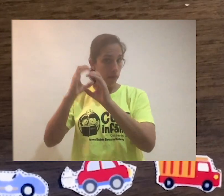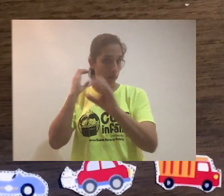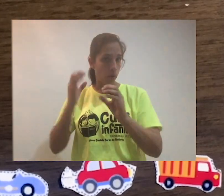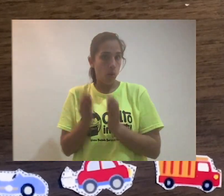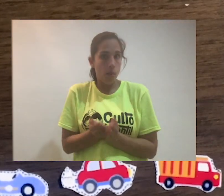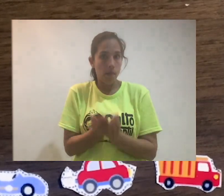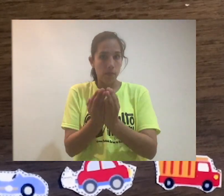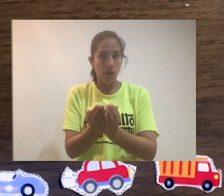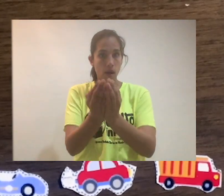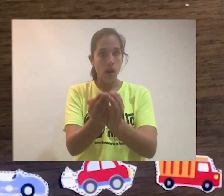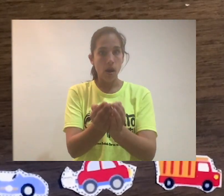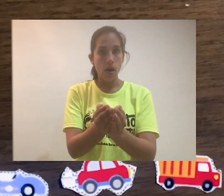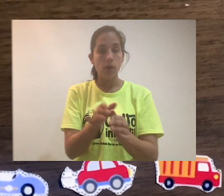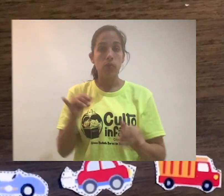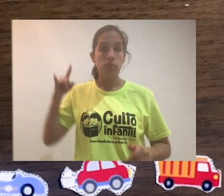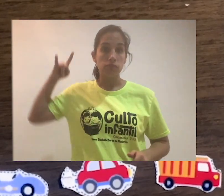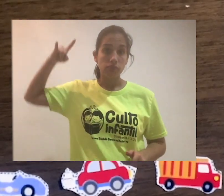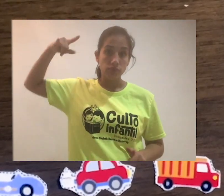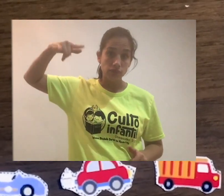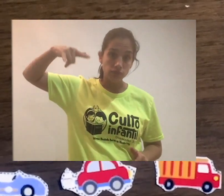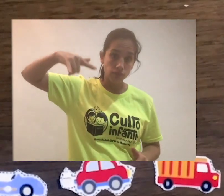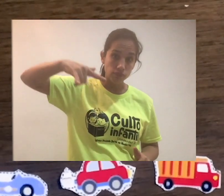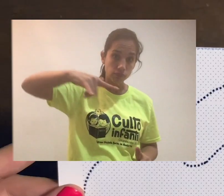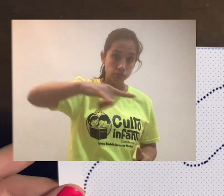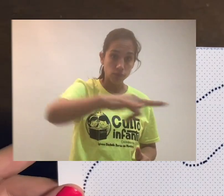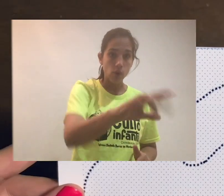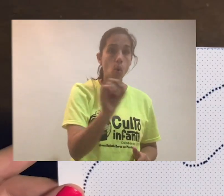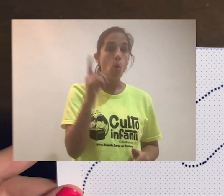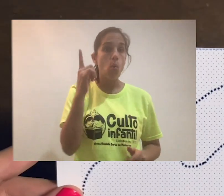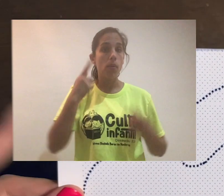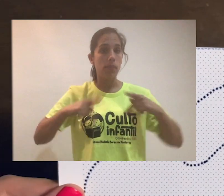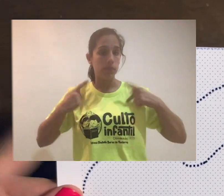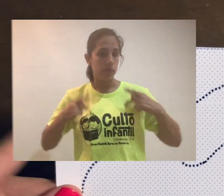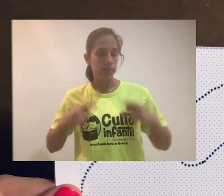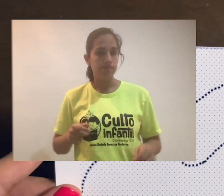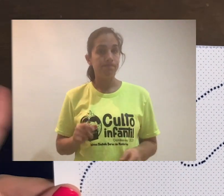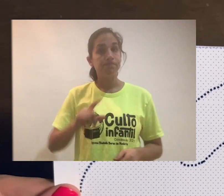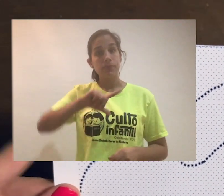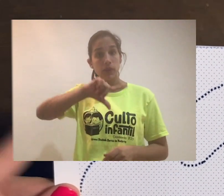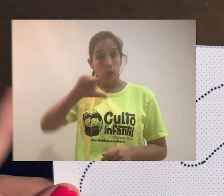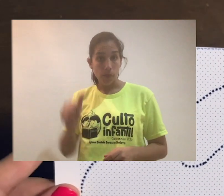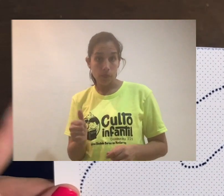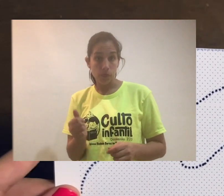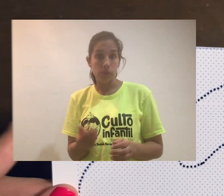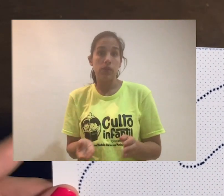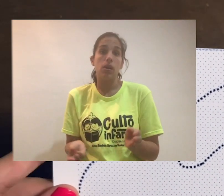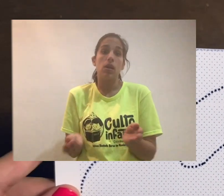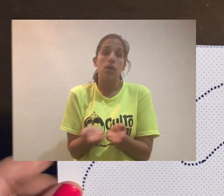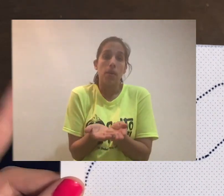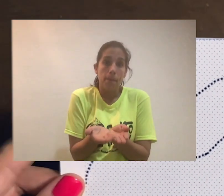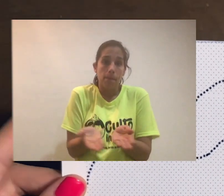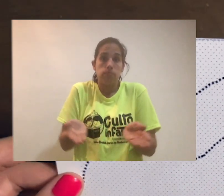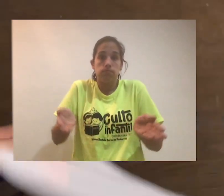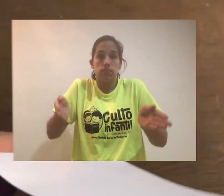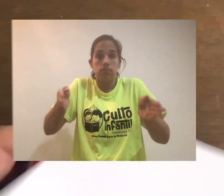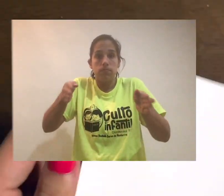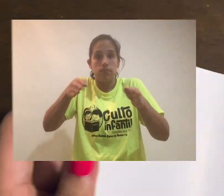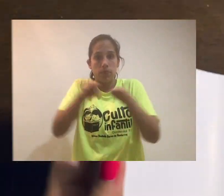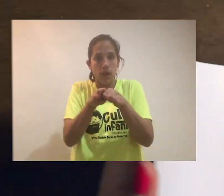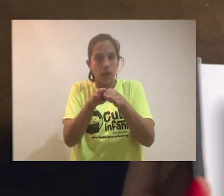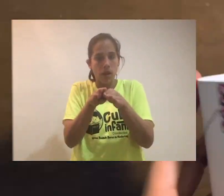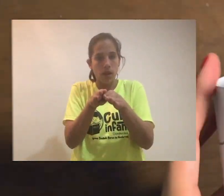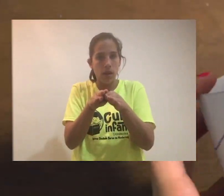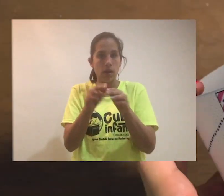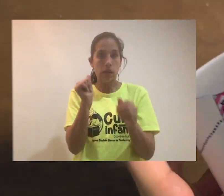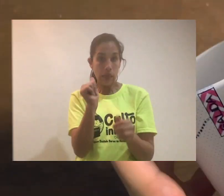un barco, un avión o una persona. Después de esto, podemos unir estas partes de la cartulina